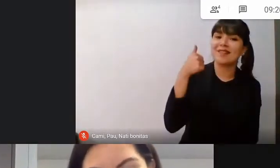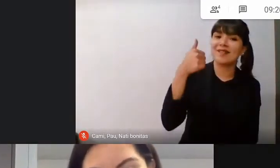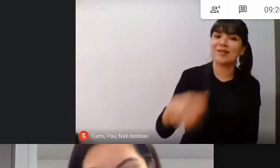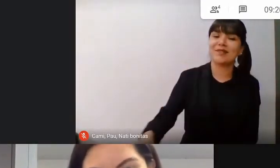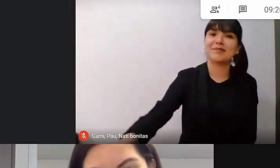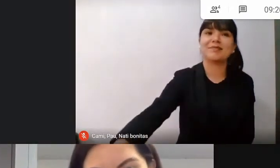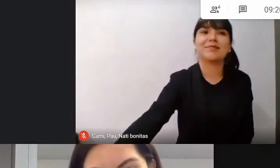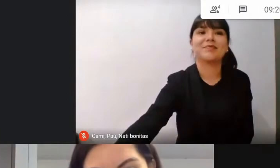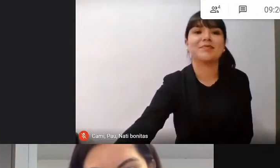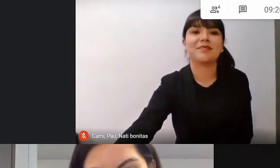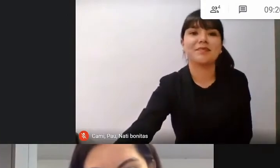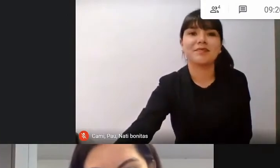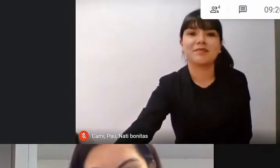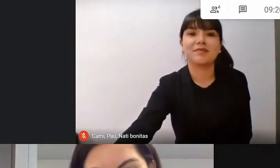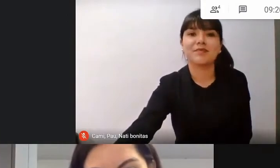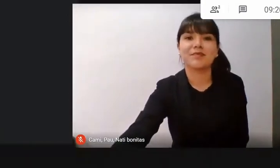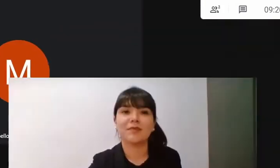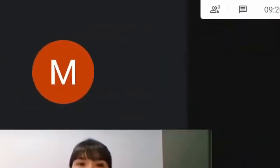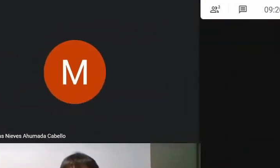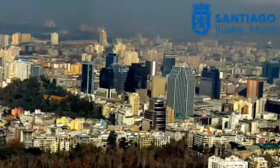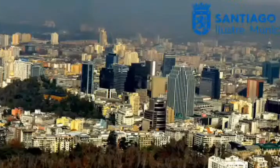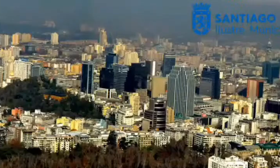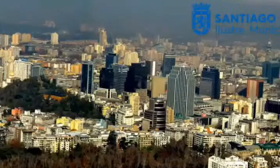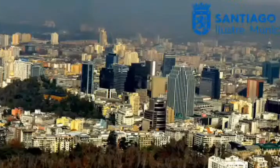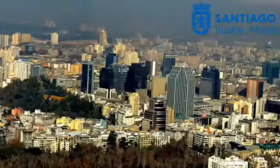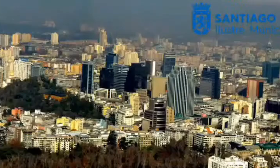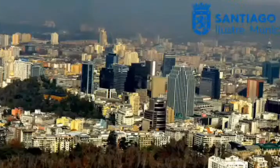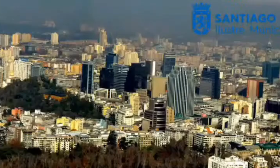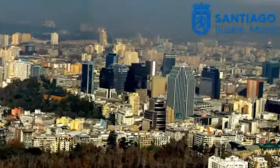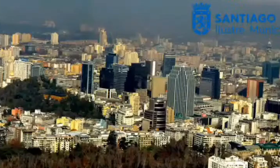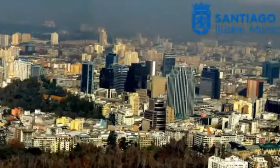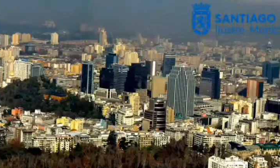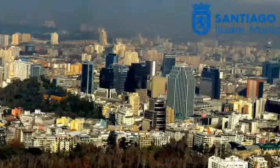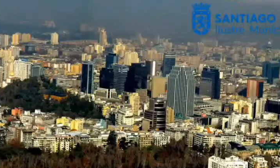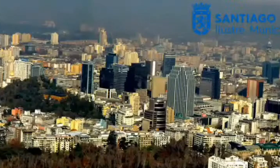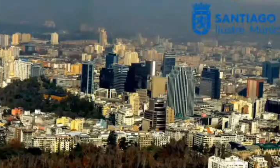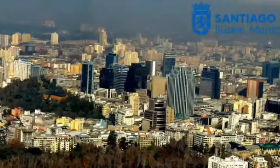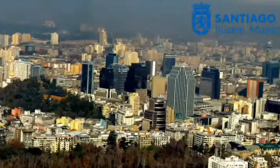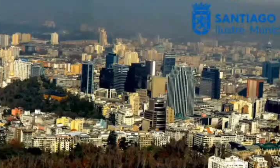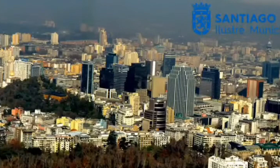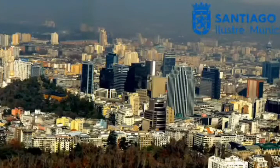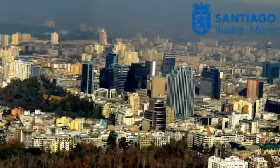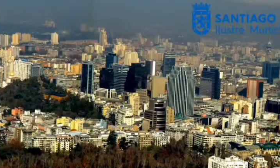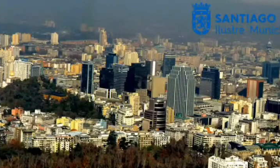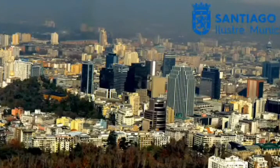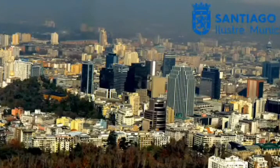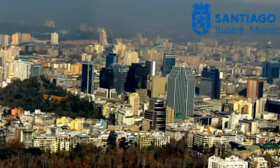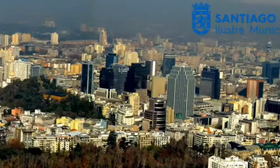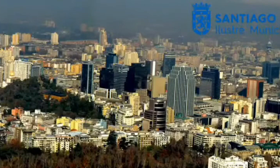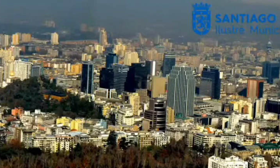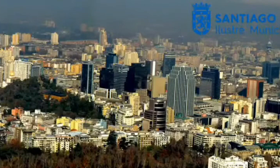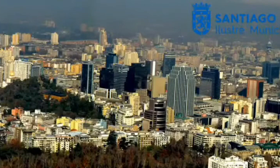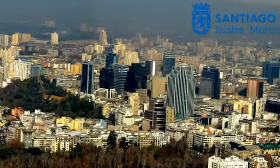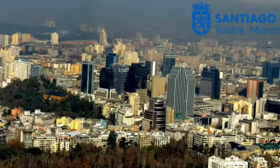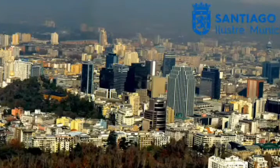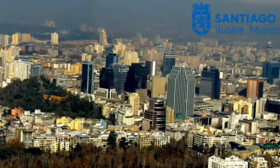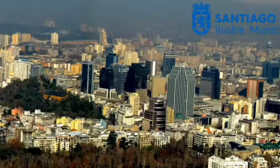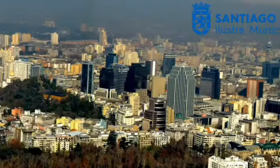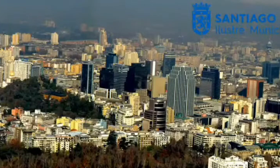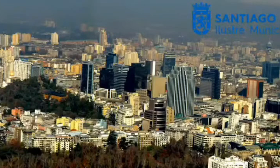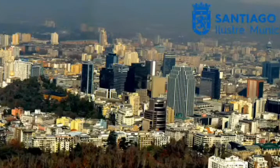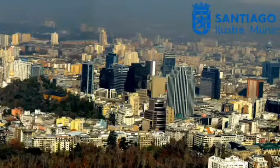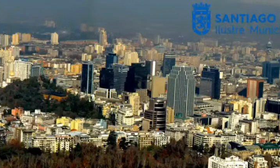muy buenos días bienvenidas y bienvenidos al plan desarrollo educativo municipal correspondiente al periodo